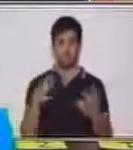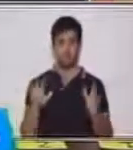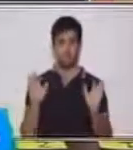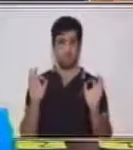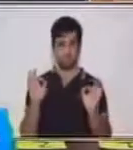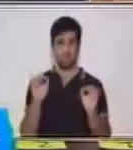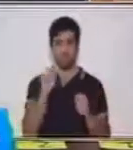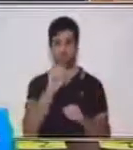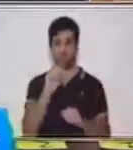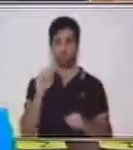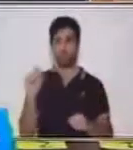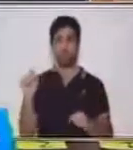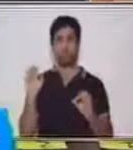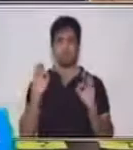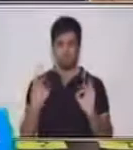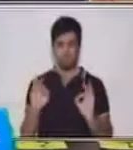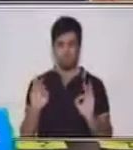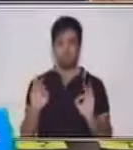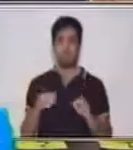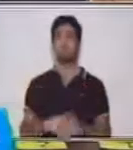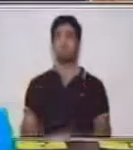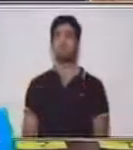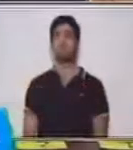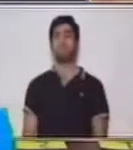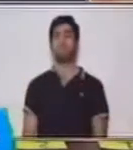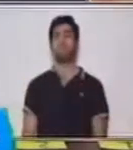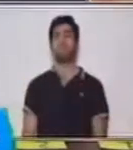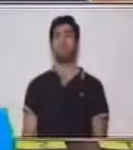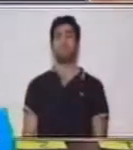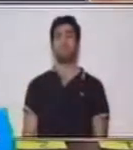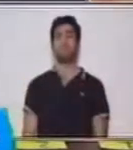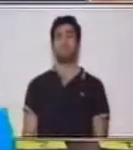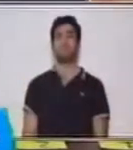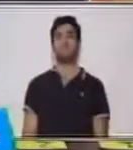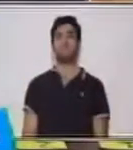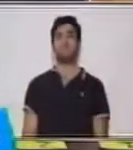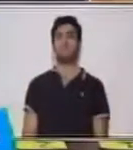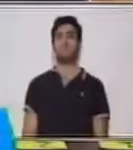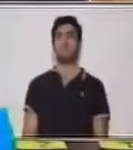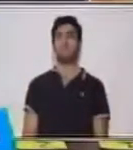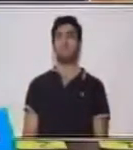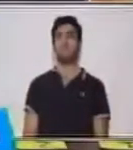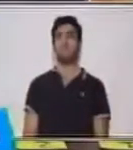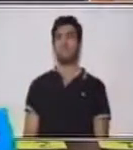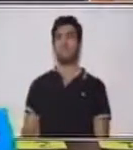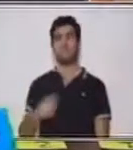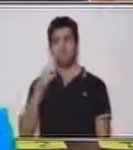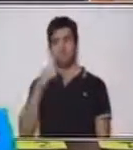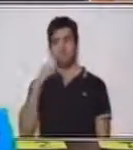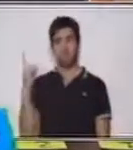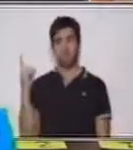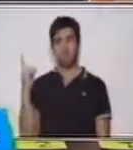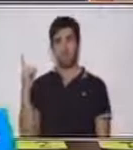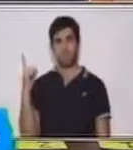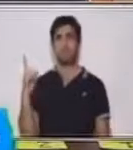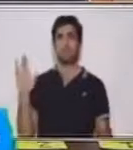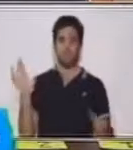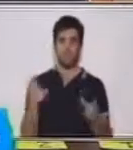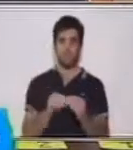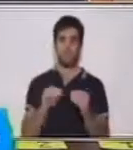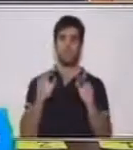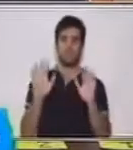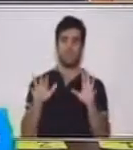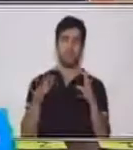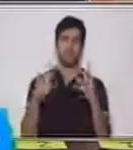Uno, dos, tres, cuatro. Entonces decimos cinco, diez, quince, más cuatro, diecinueve.